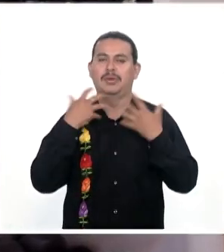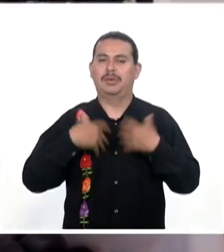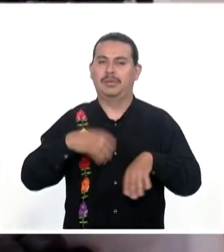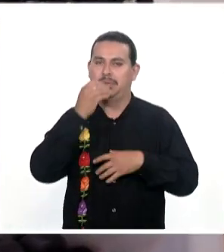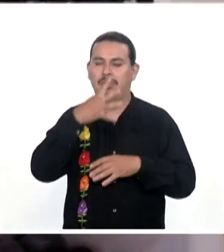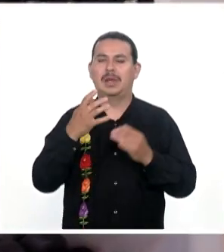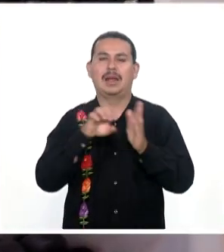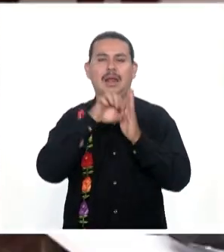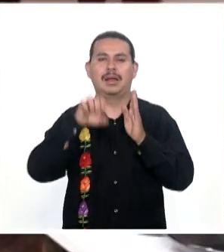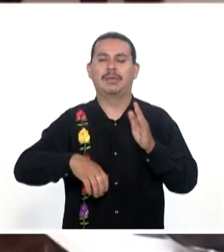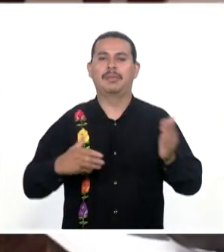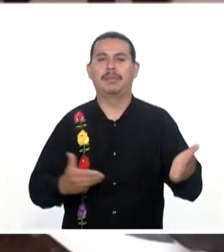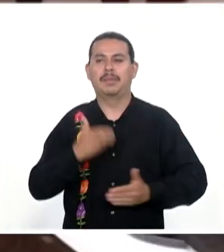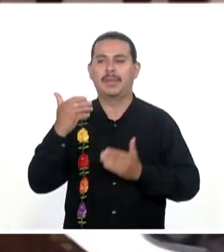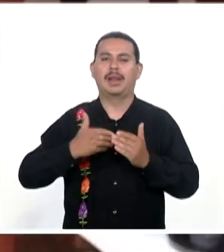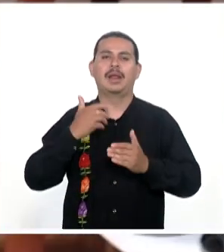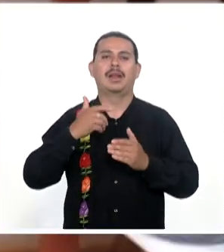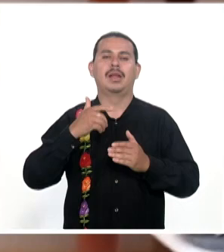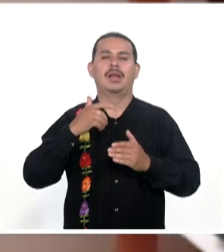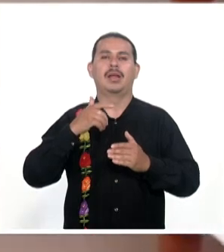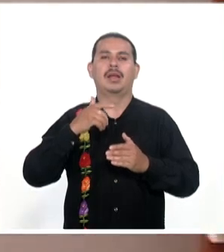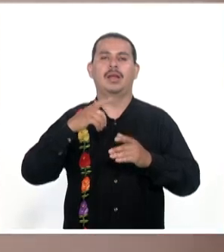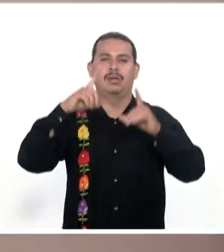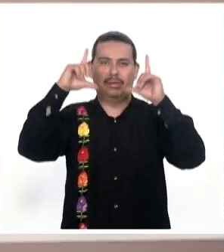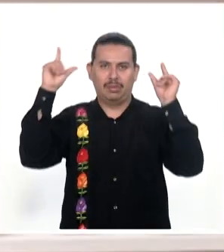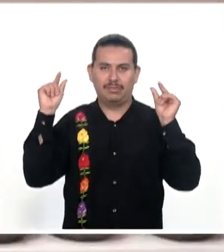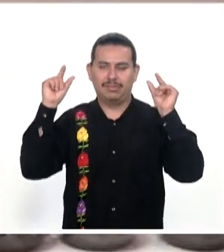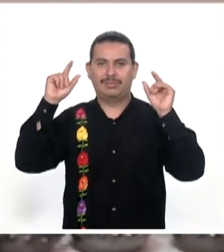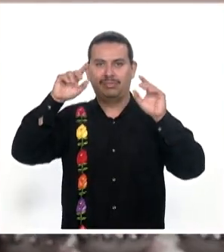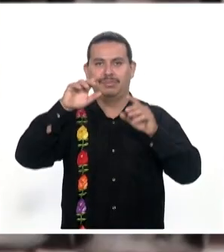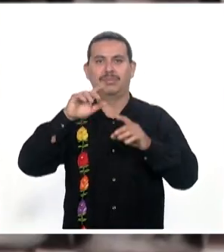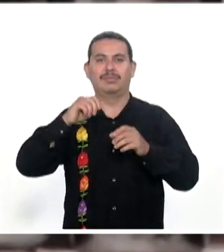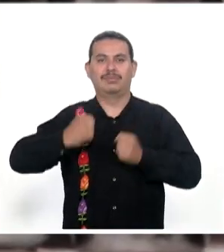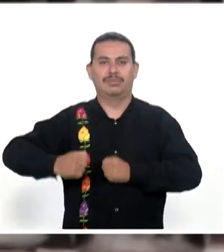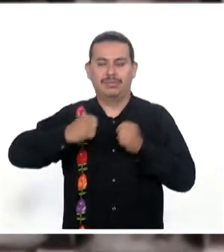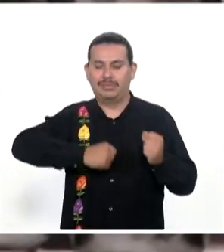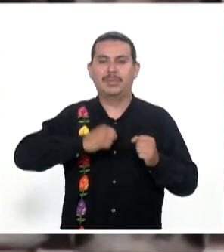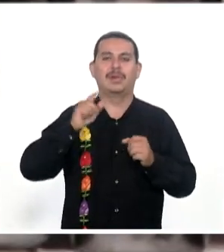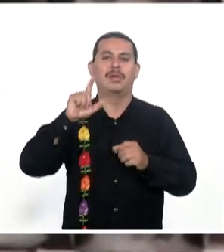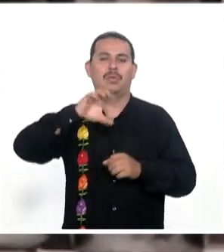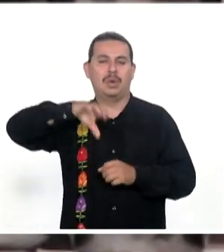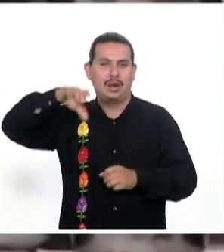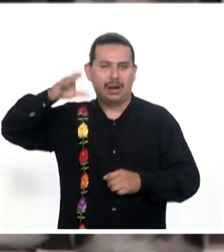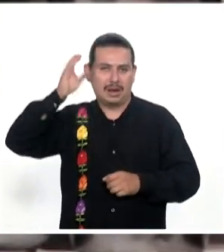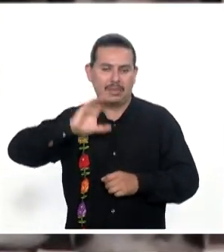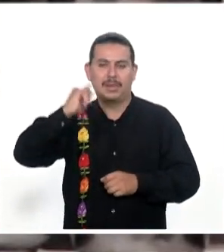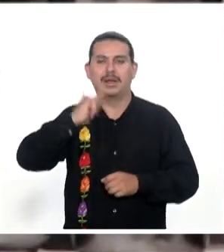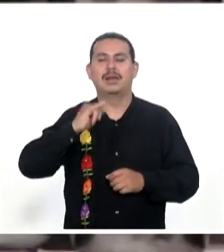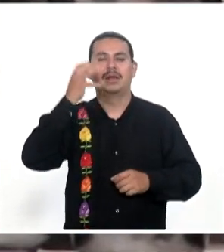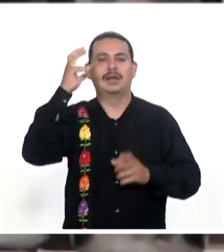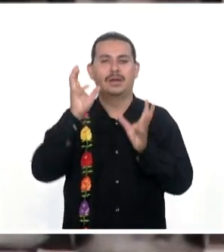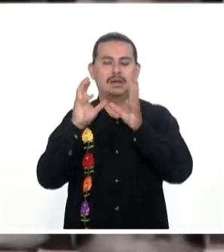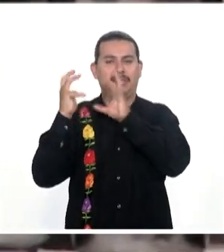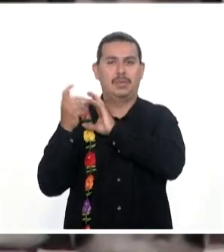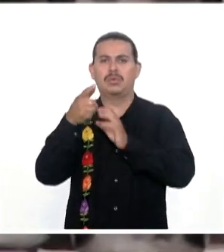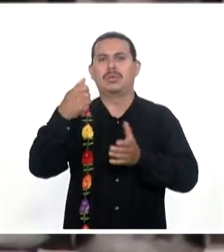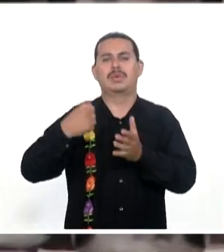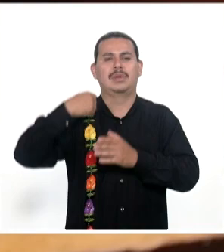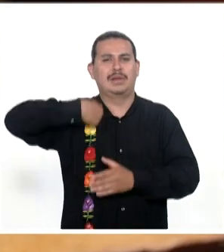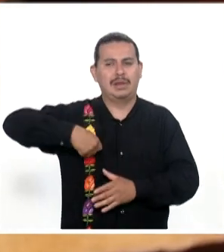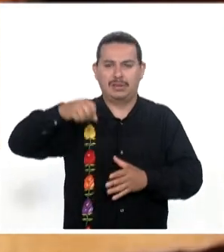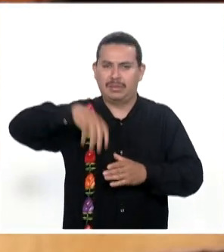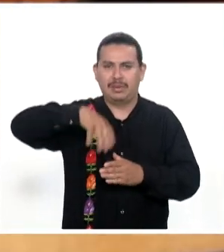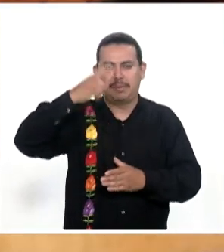tradicionales, así como las danzas de la pluma de Cuilapan de Guerrero y San Bartolo Coyotepec. Invitó a llevar sus propias bolsas para